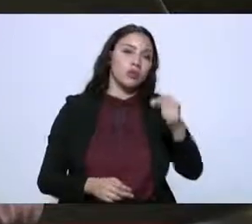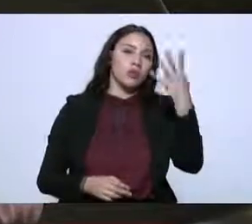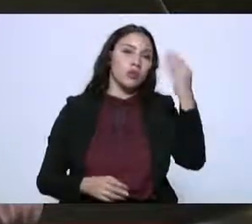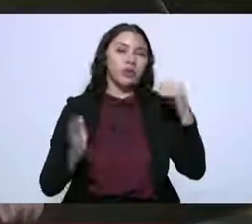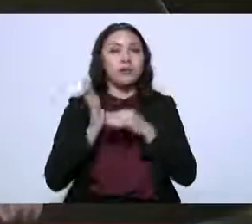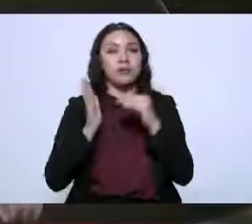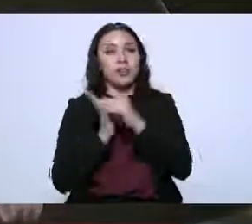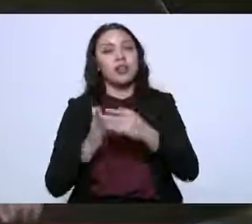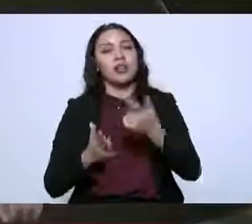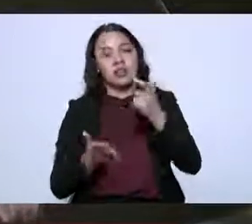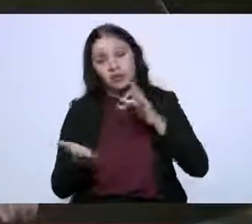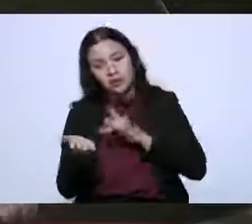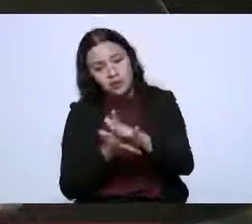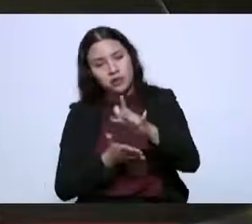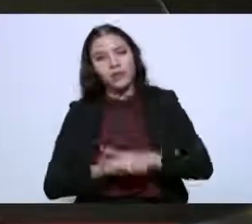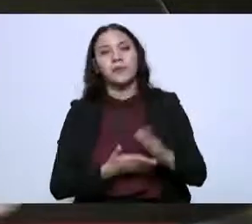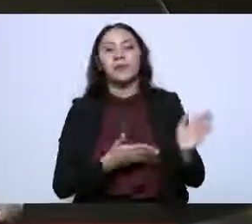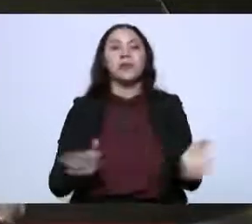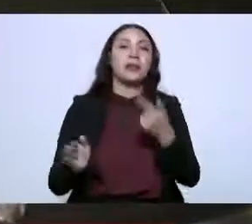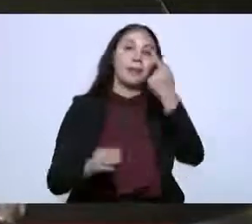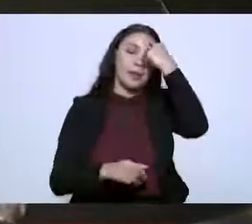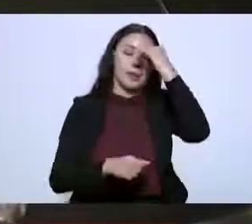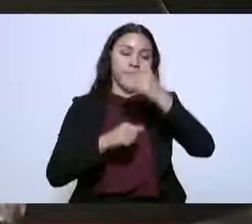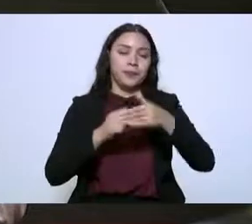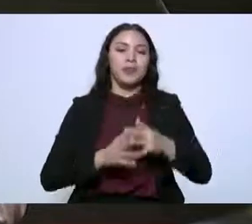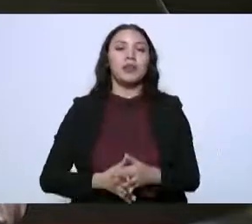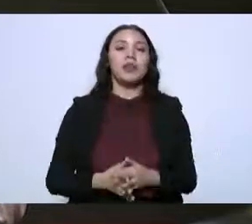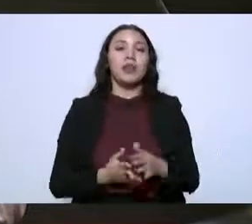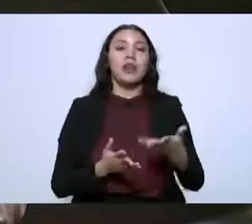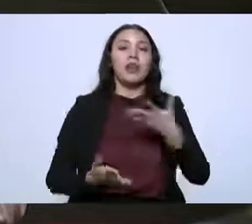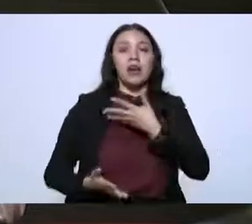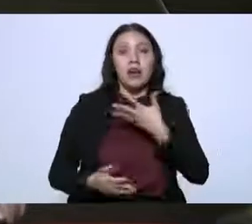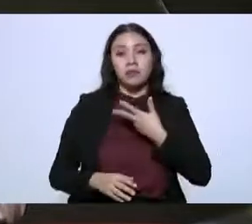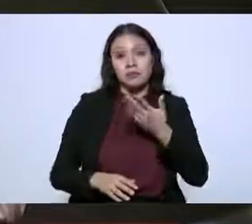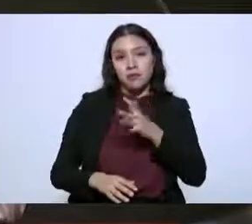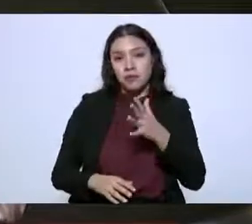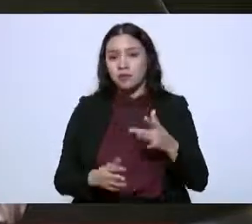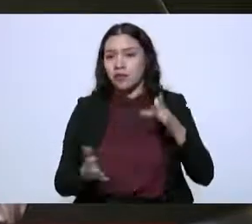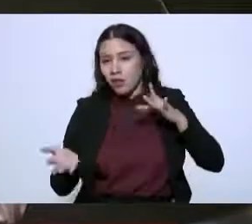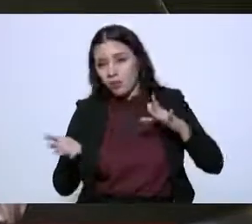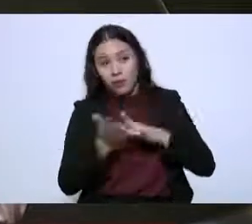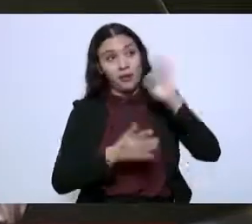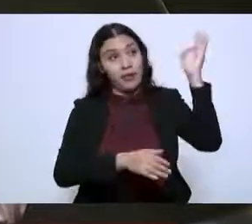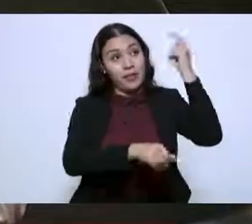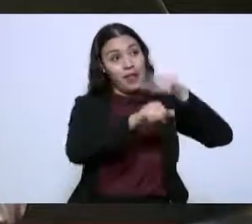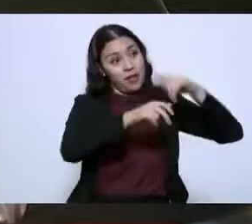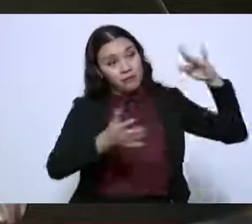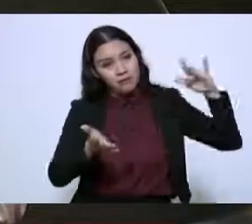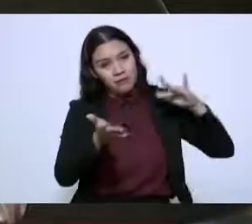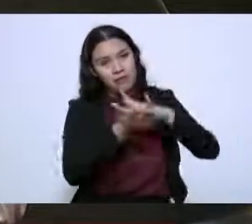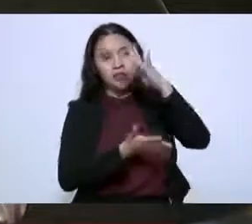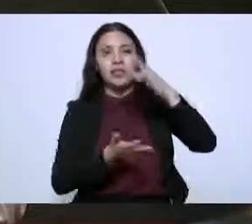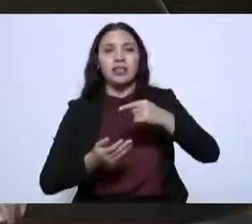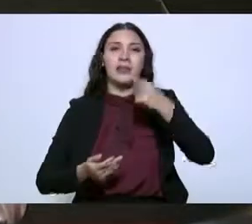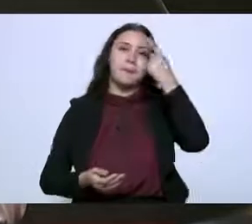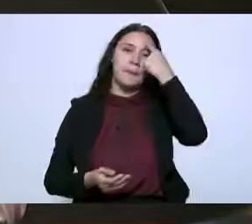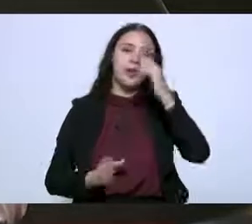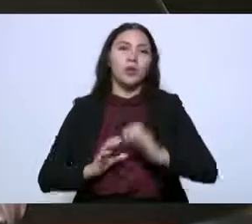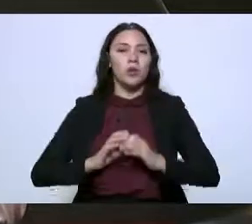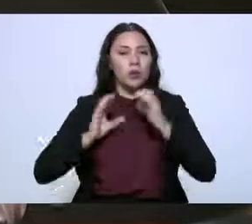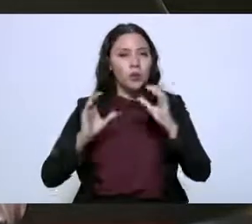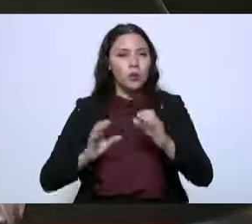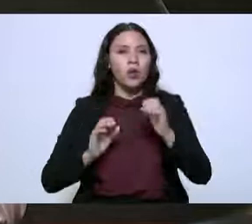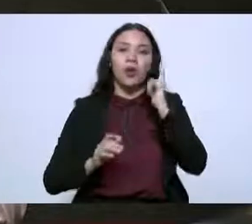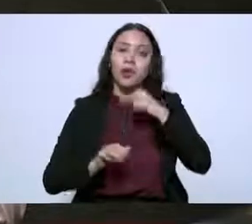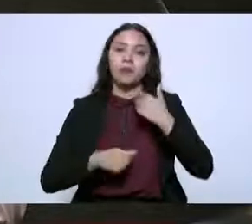de pesos. Para concluir, también se ha destinado un presupuesto federal para el programa de Sanidad e Inocuidad para el